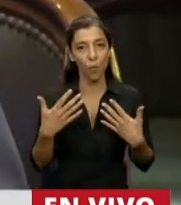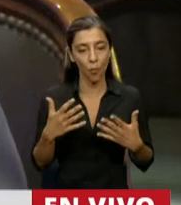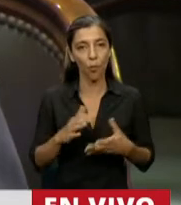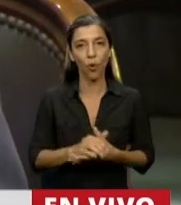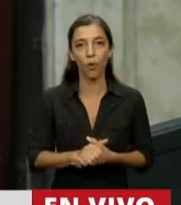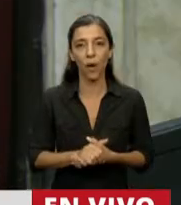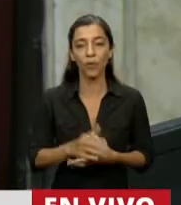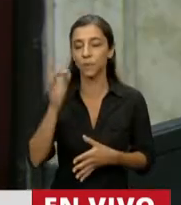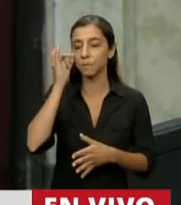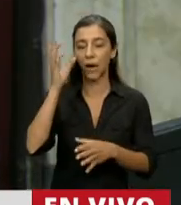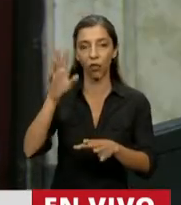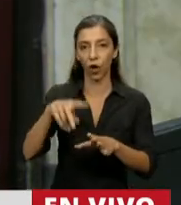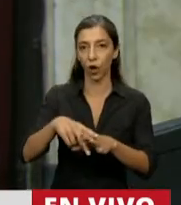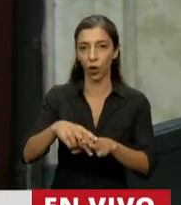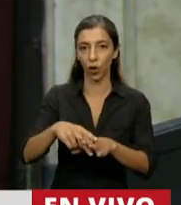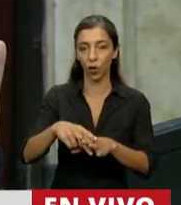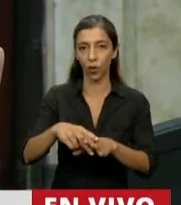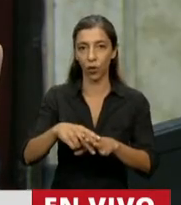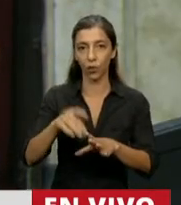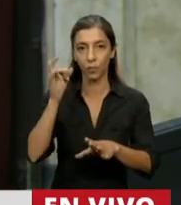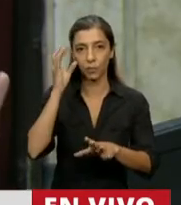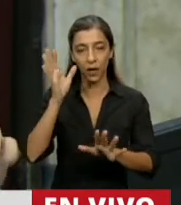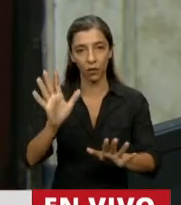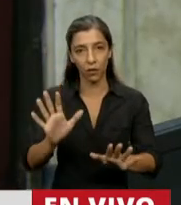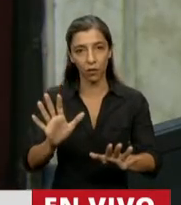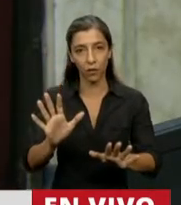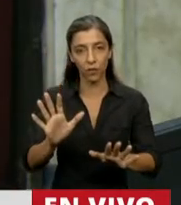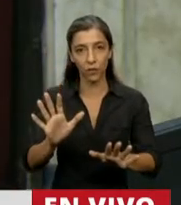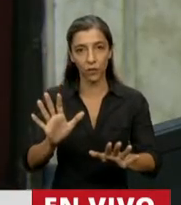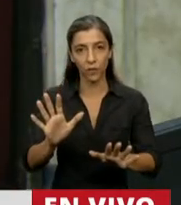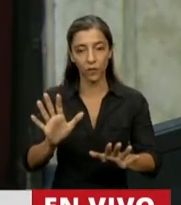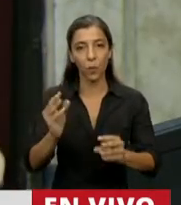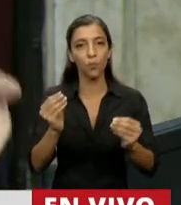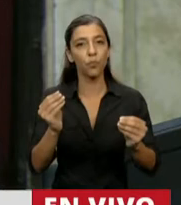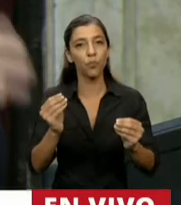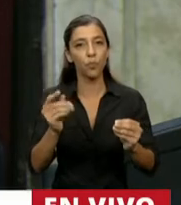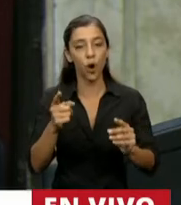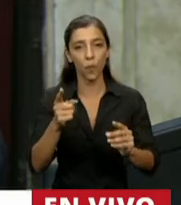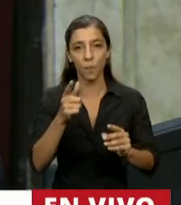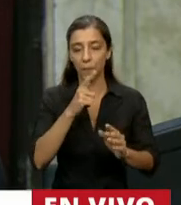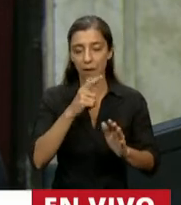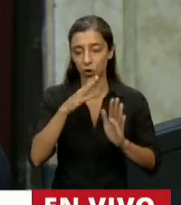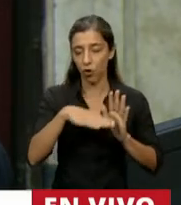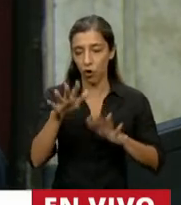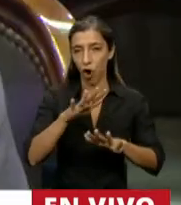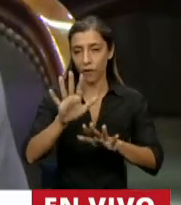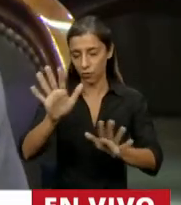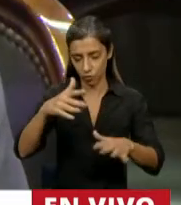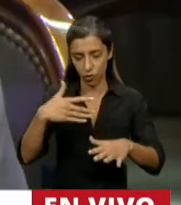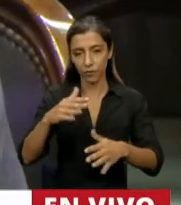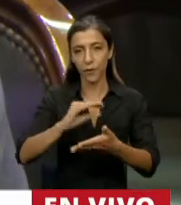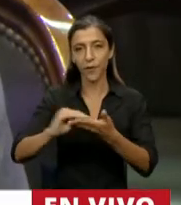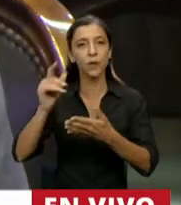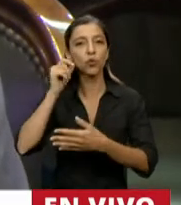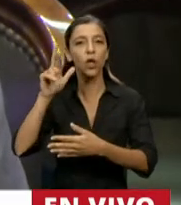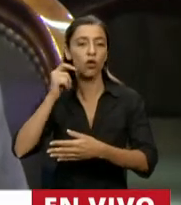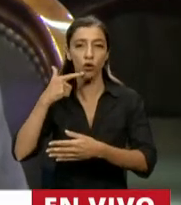Perdón, perdón. ¿Tiene algún...? No, porque tengo ahí un tema de orden. Avance, avance, diputada. No tiene problema el diputado